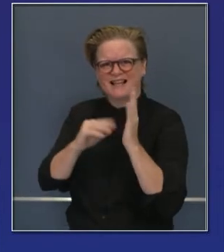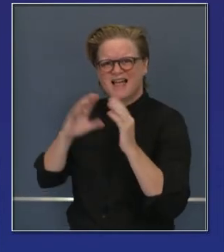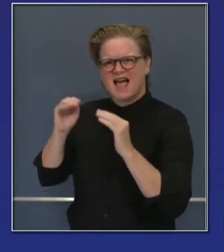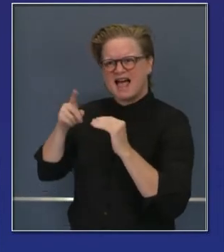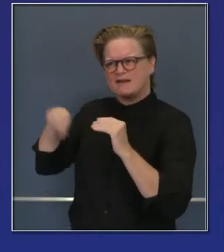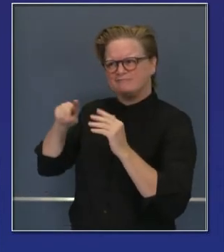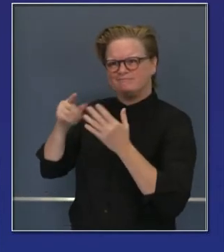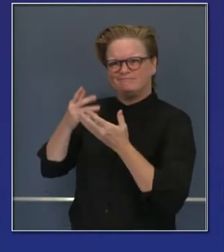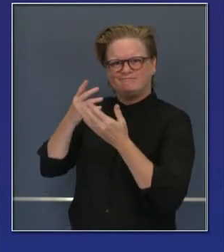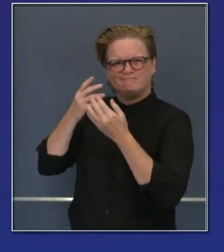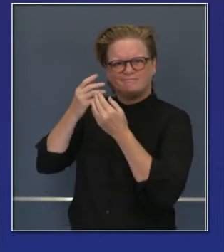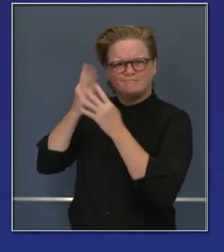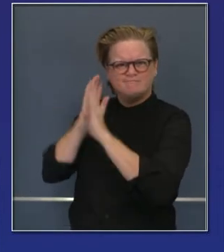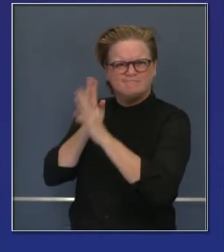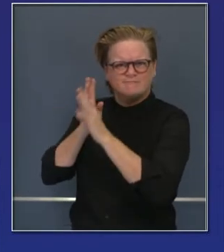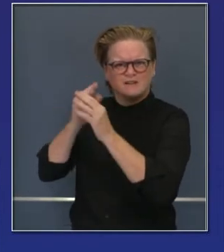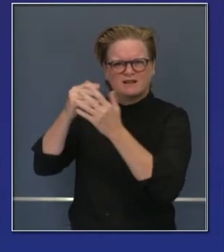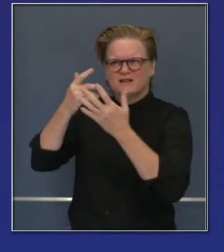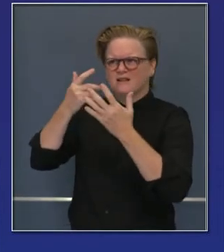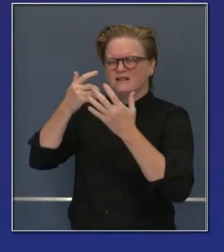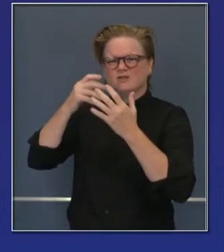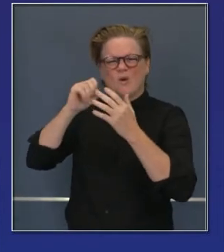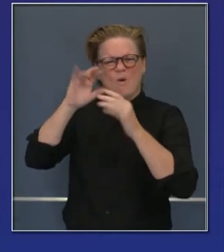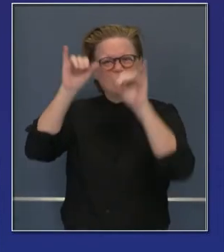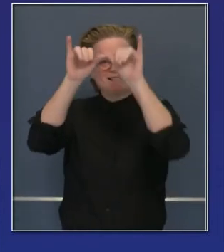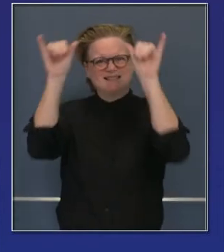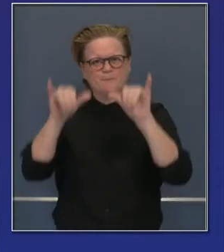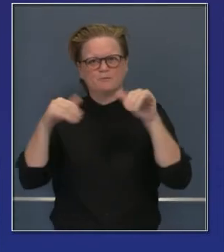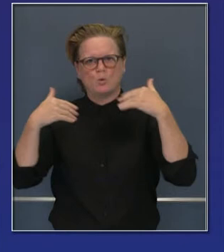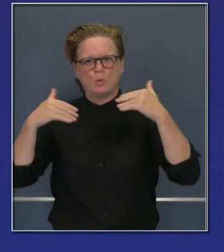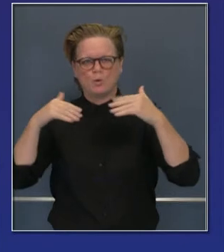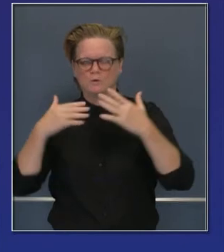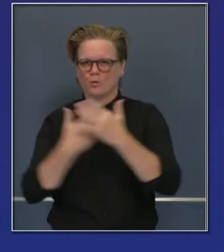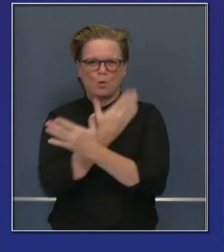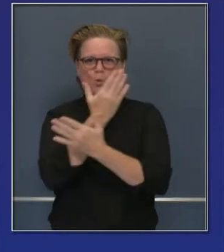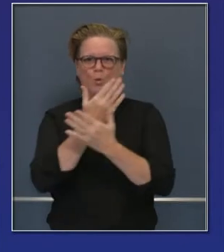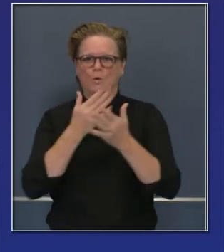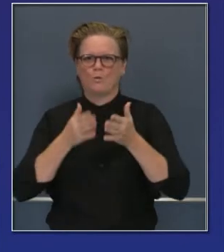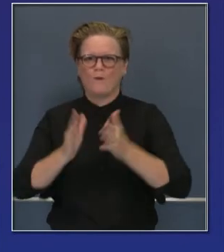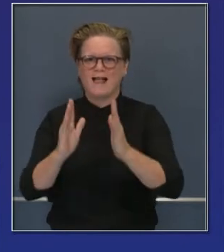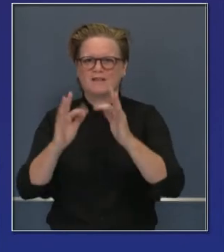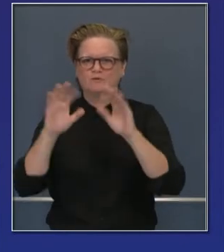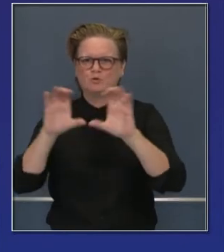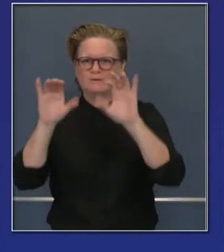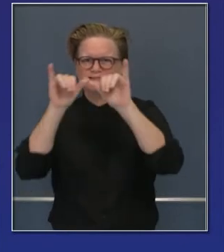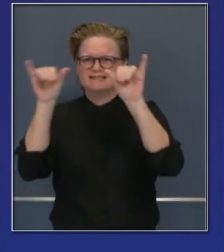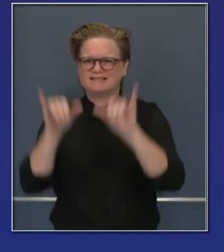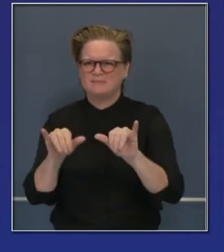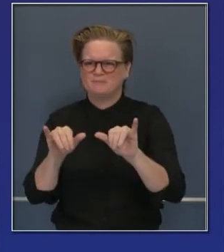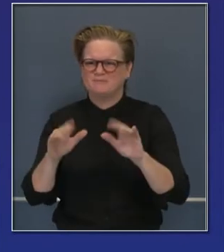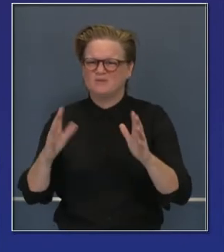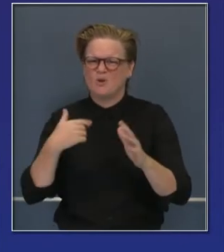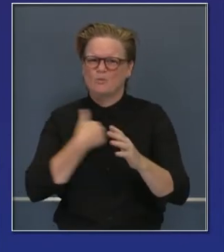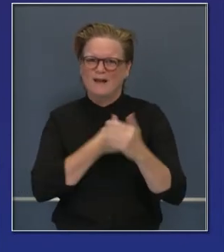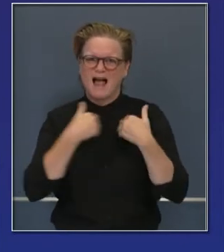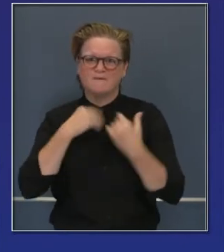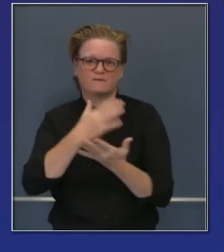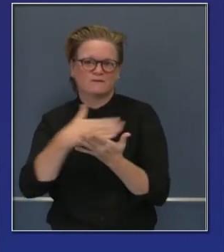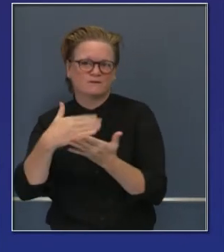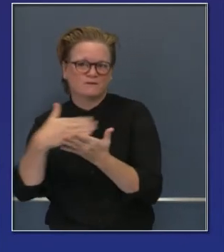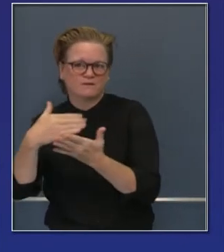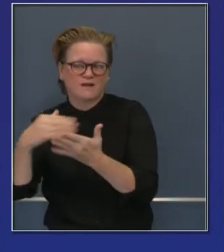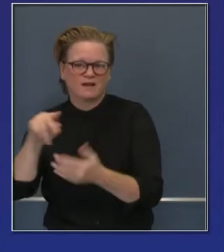esperamos tener la semana próxima una estrategia de principio a fin. Aquí se ven dos fases del desarrollo de